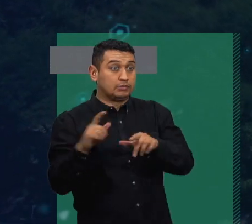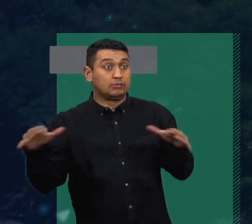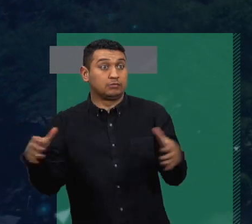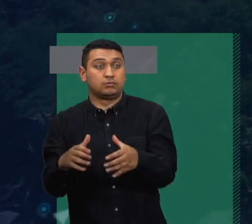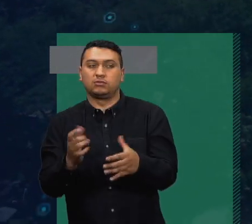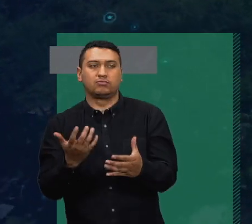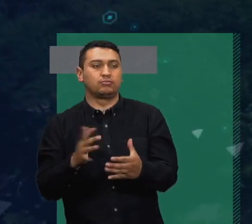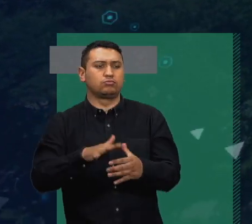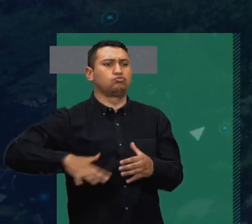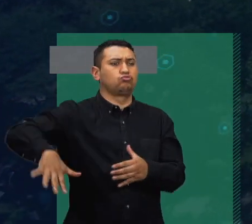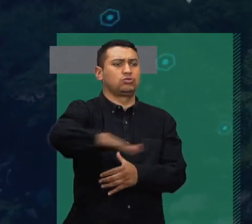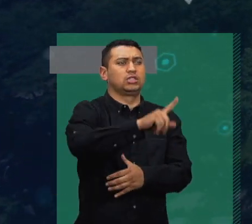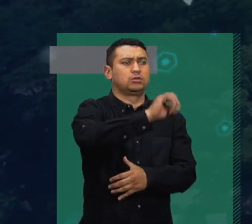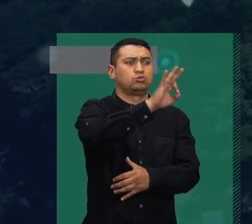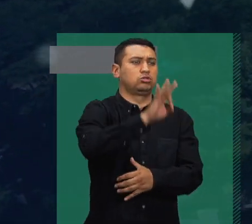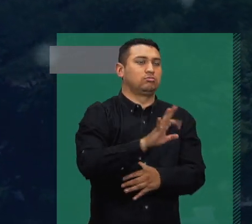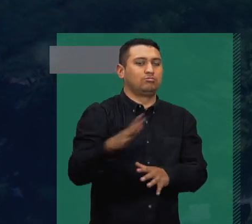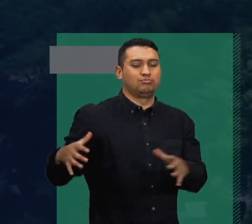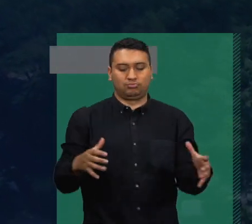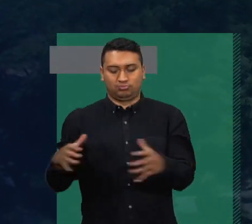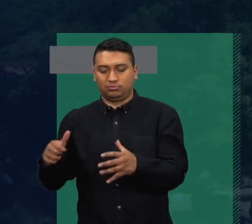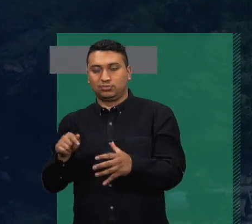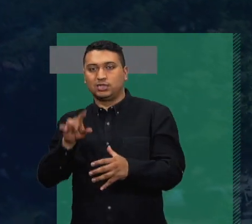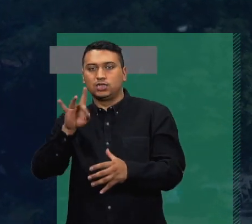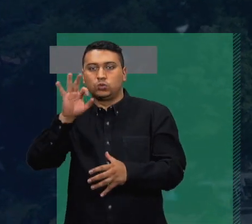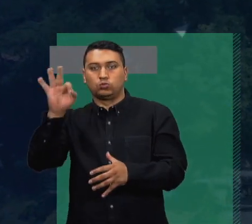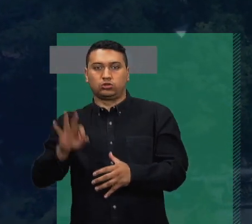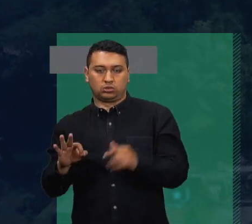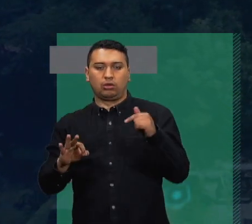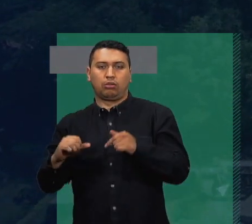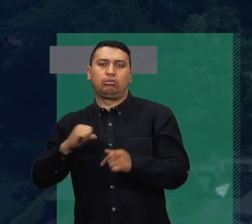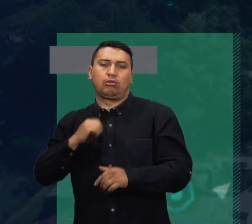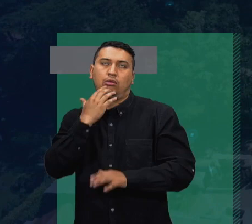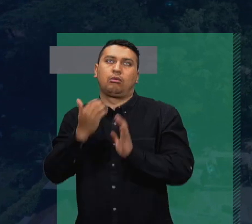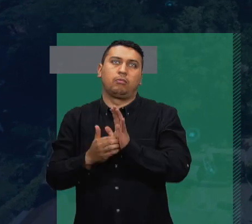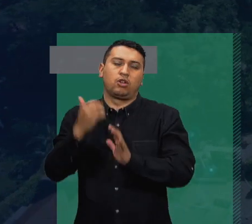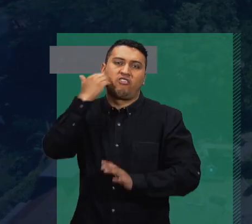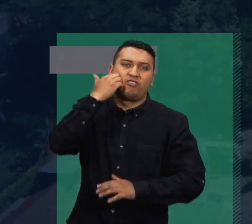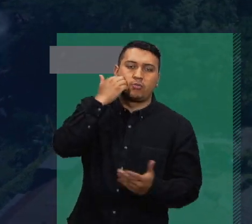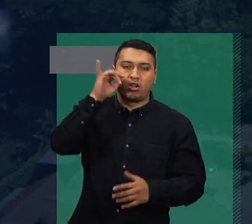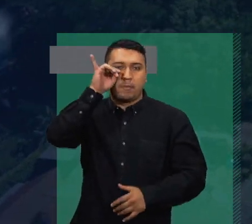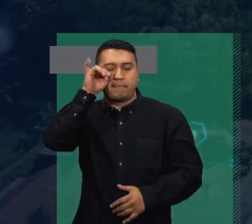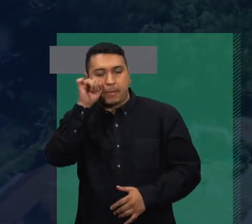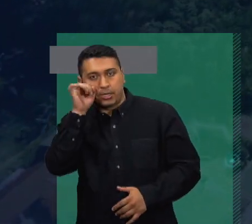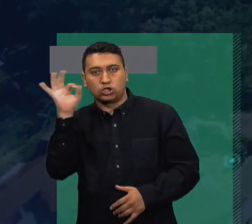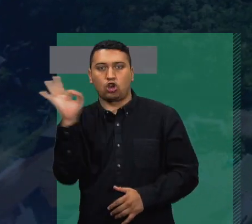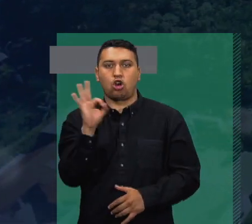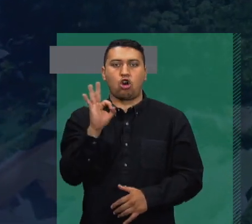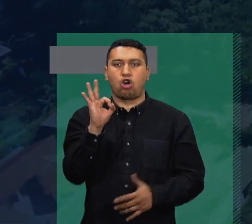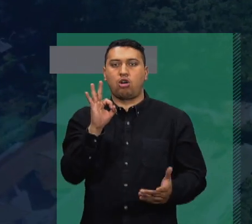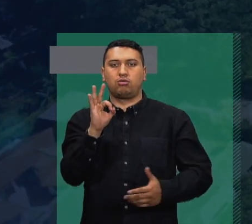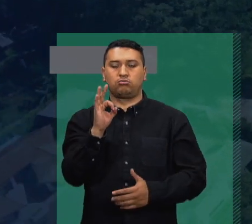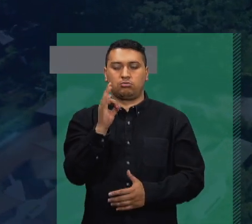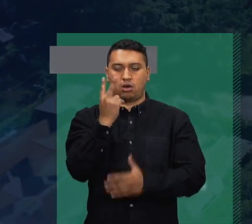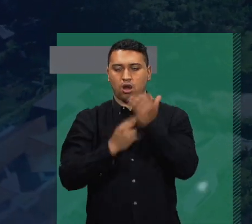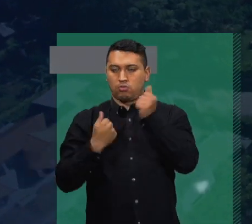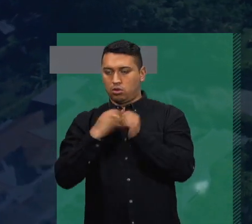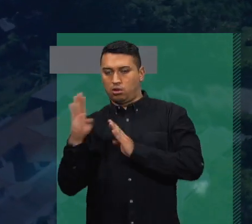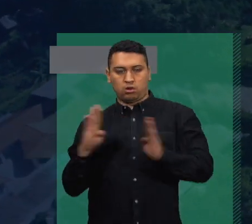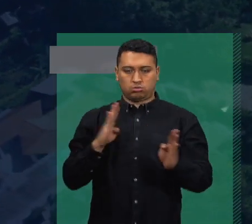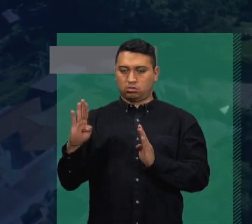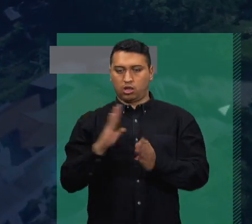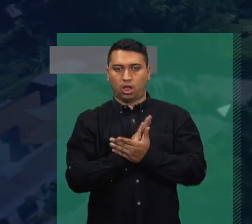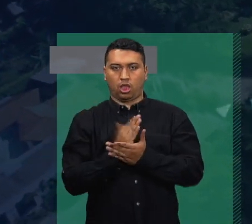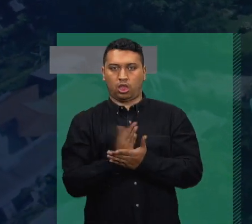mental. Y algunos se llaman trastornos mentales graves como pueden ser depresión, enfermedad bipolar o psicosis.